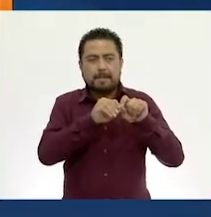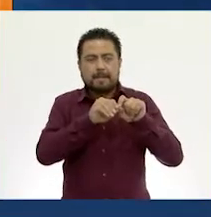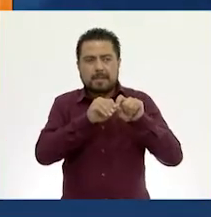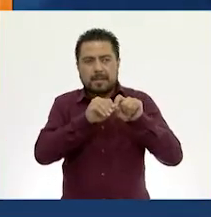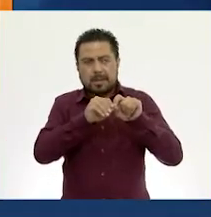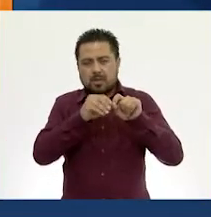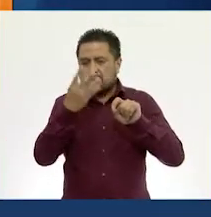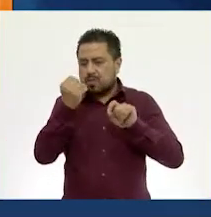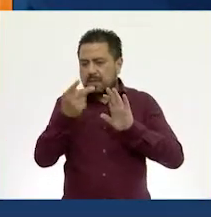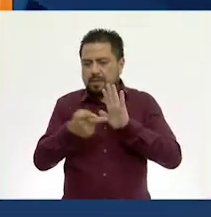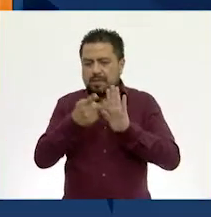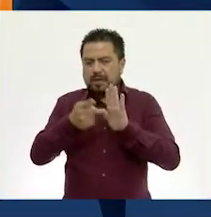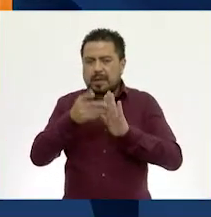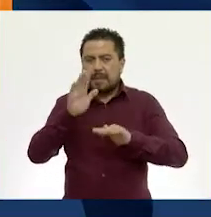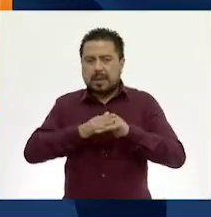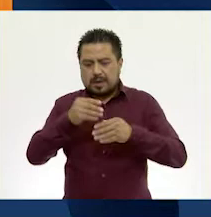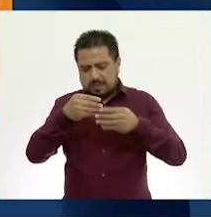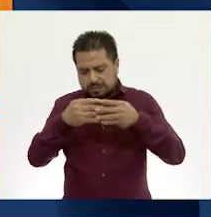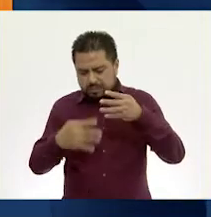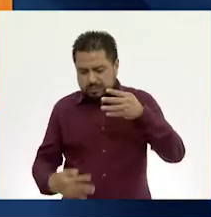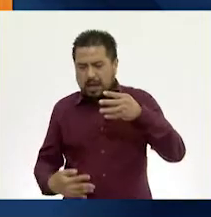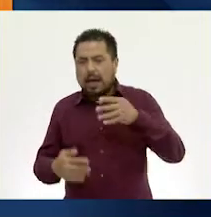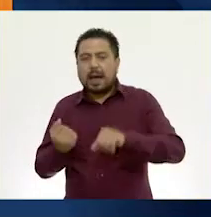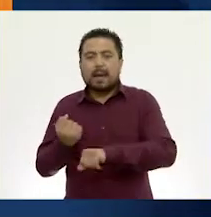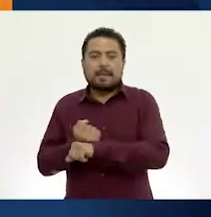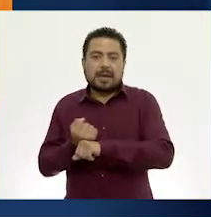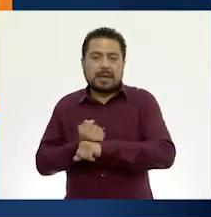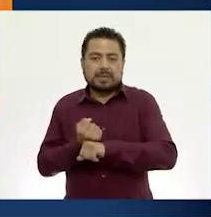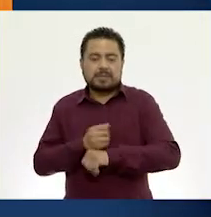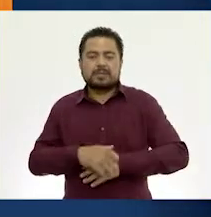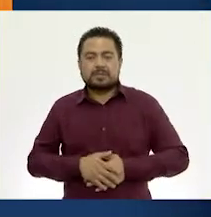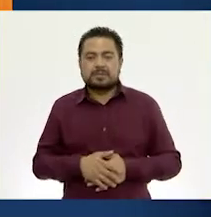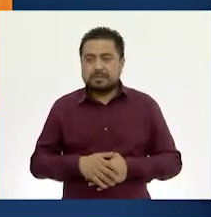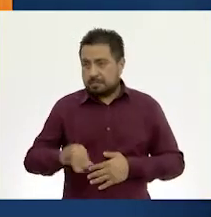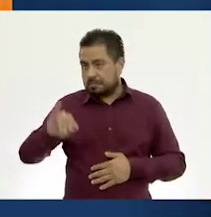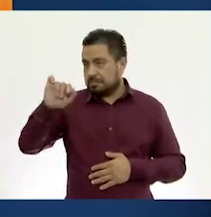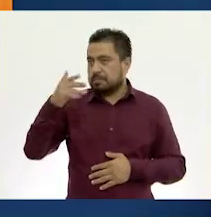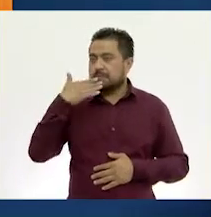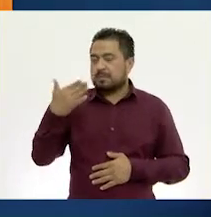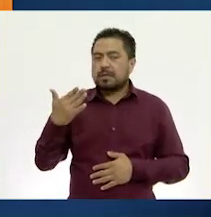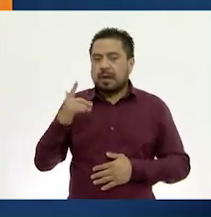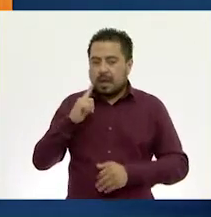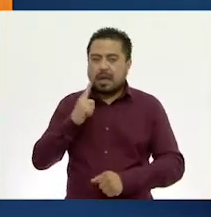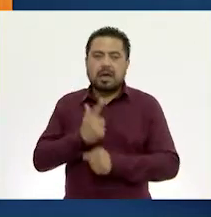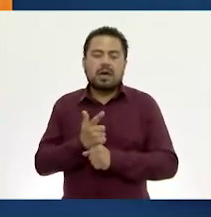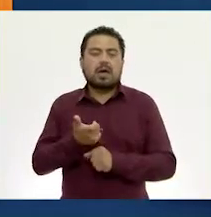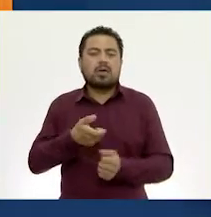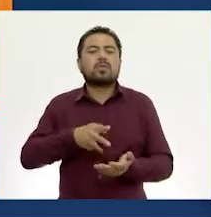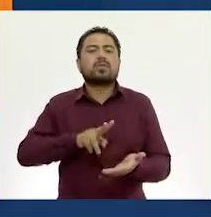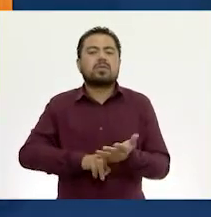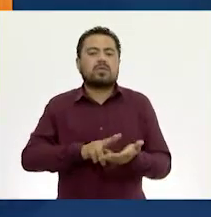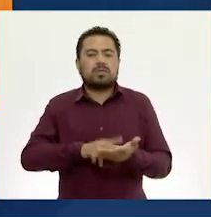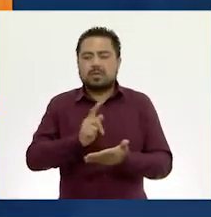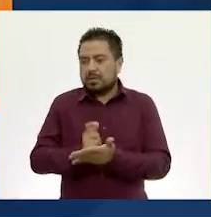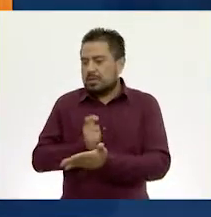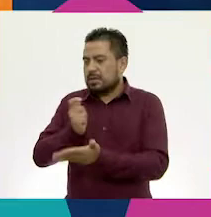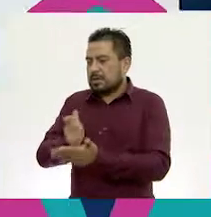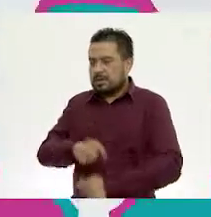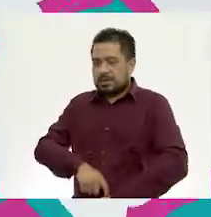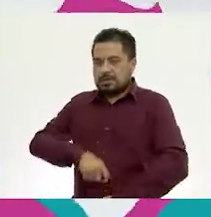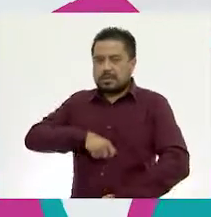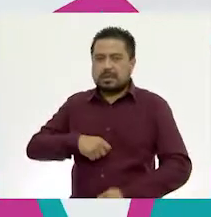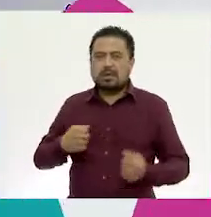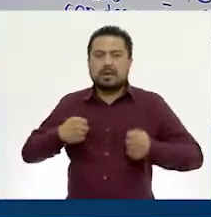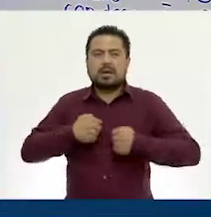cabe nueve veces más en la parte amarilla. Muy bien, pues entonces ya descubrimos que el precio que se pagó por la chamarra